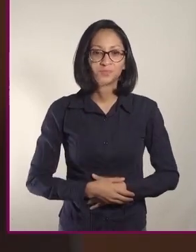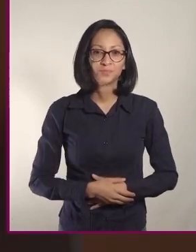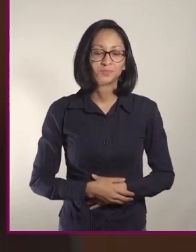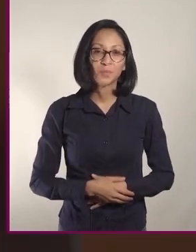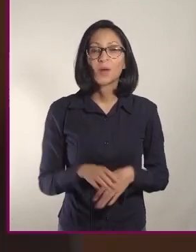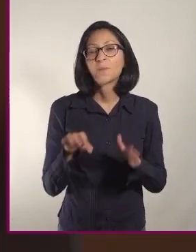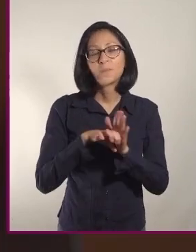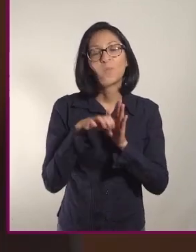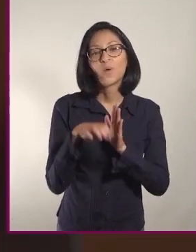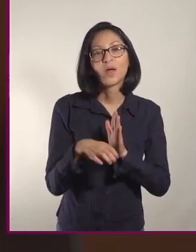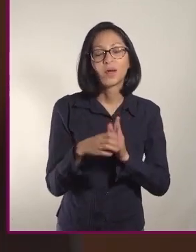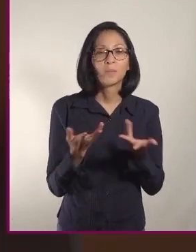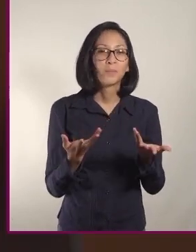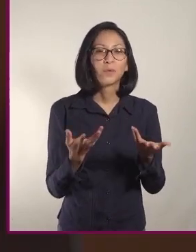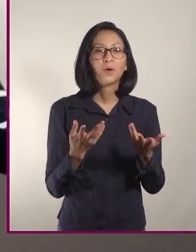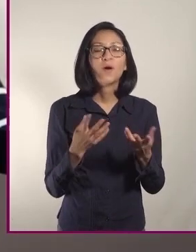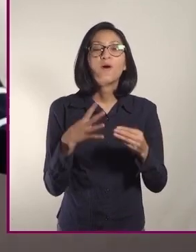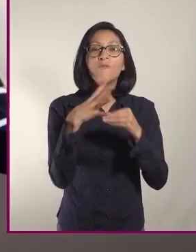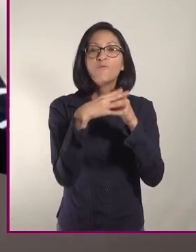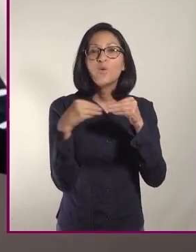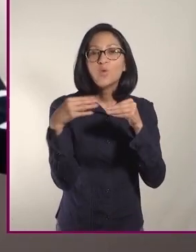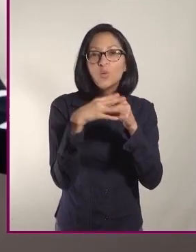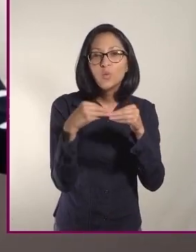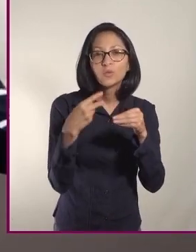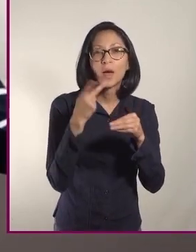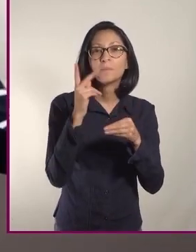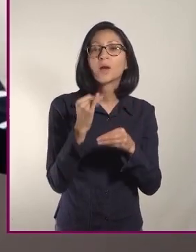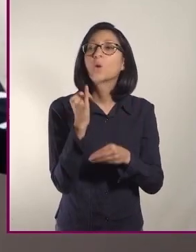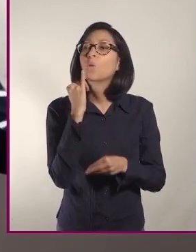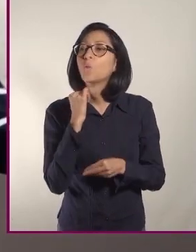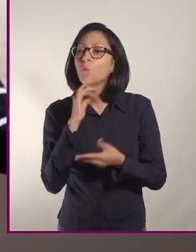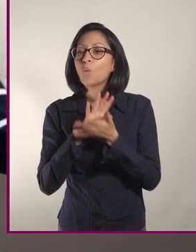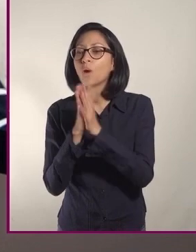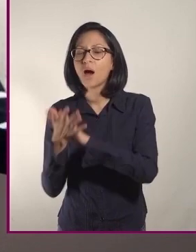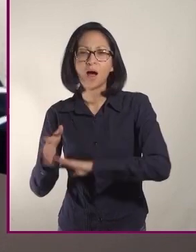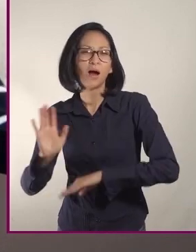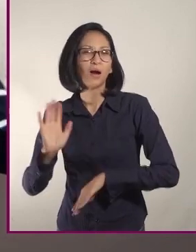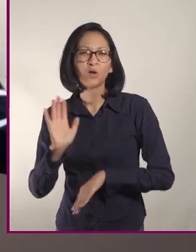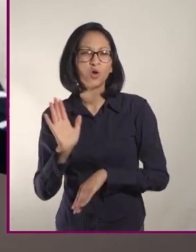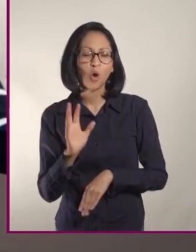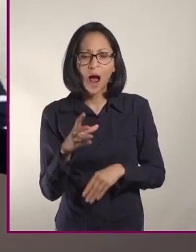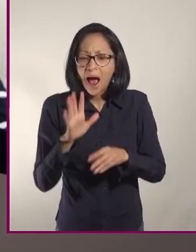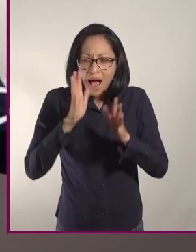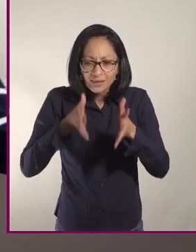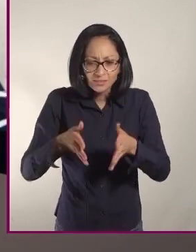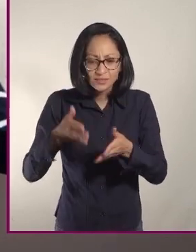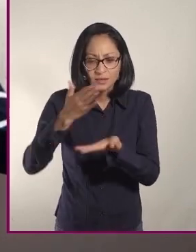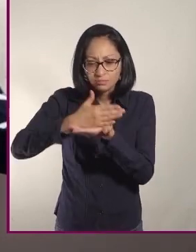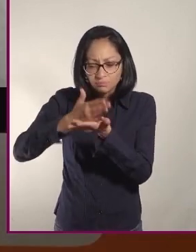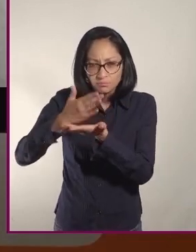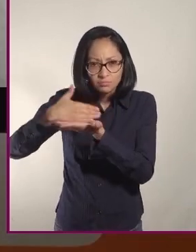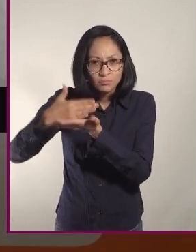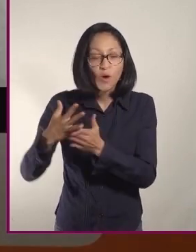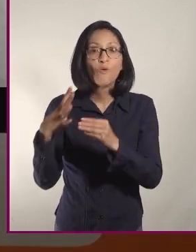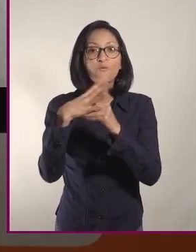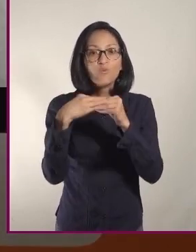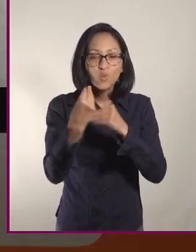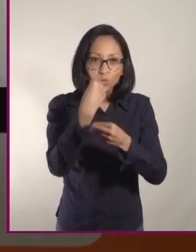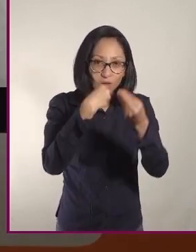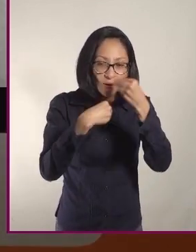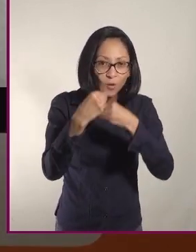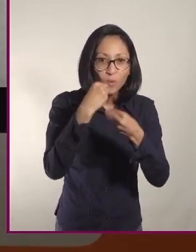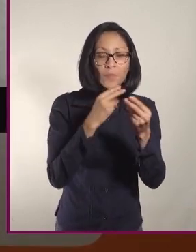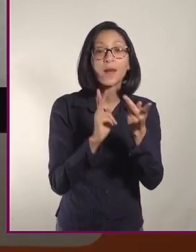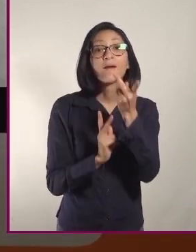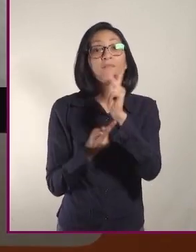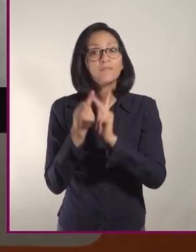decir, que consumiéramos frutas pero en lugar de hacerlas jugo, de ponerlas en otras cosas que fuera un plato de frutas. ¿No?